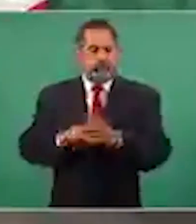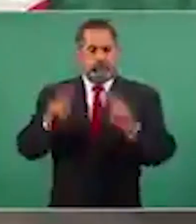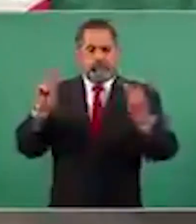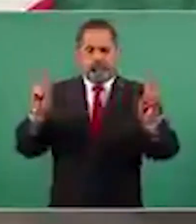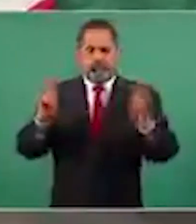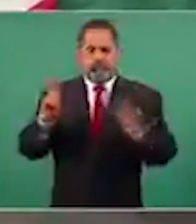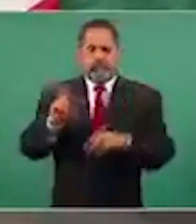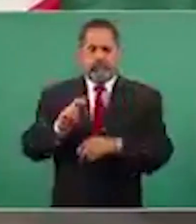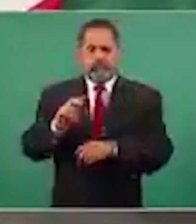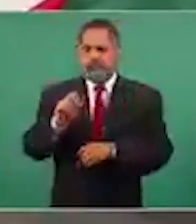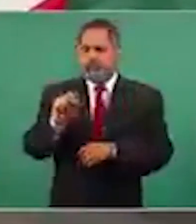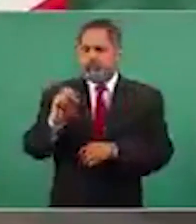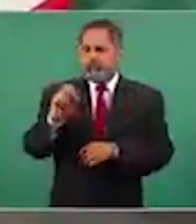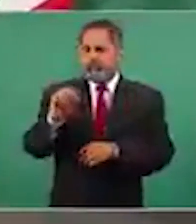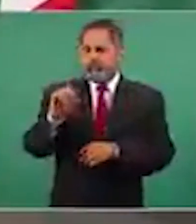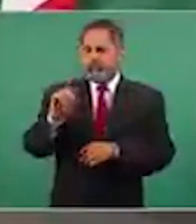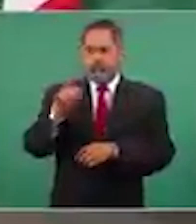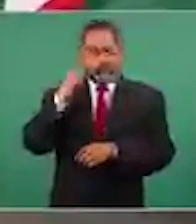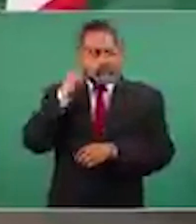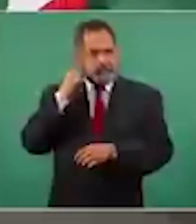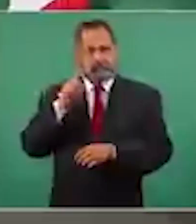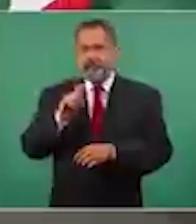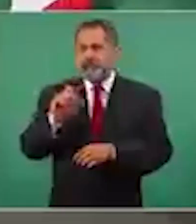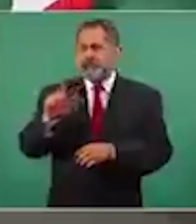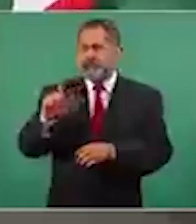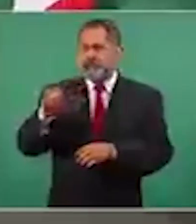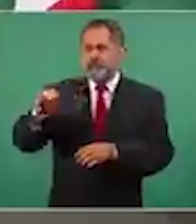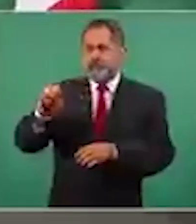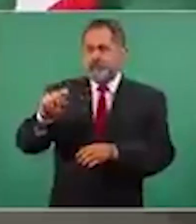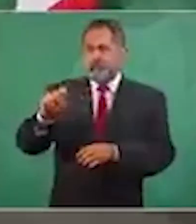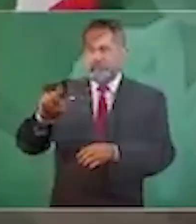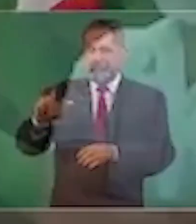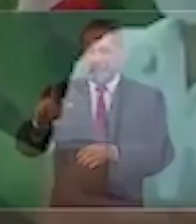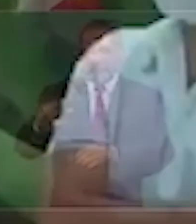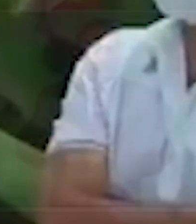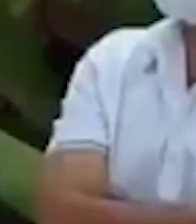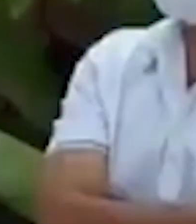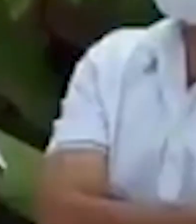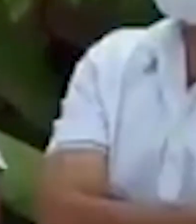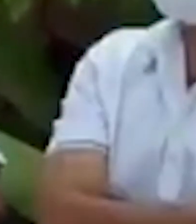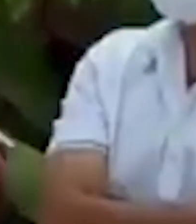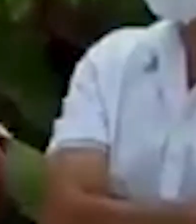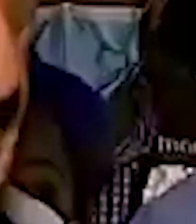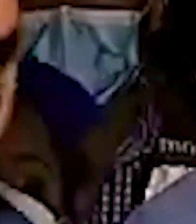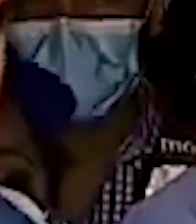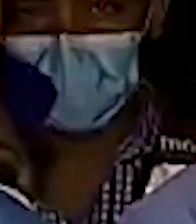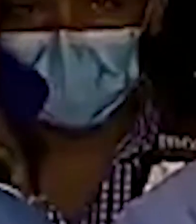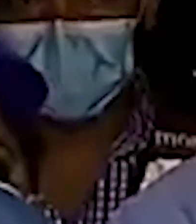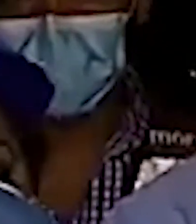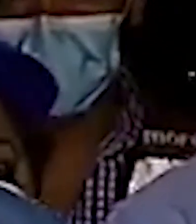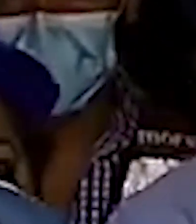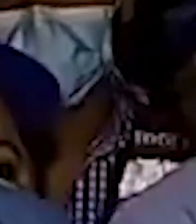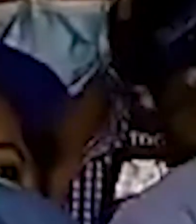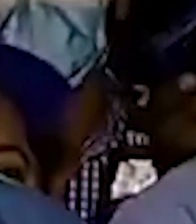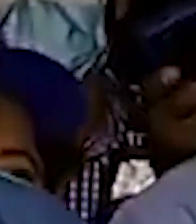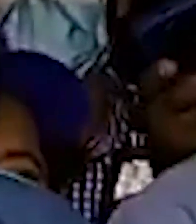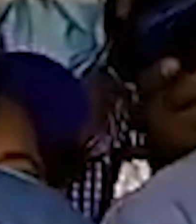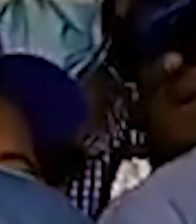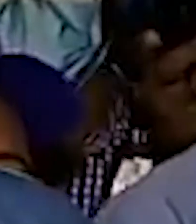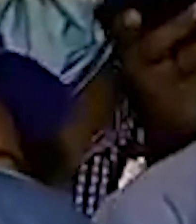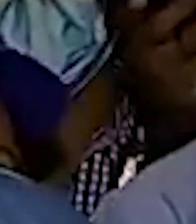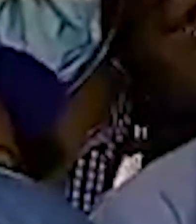democracia en dichas entidades. Quiero enviar un mensaje a todos los mexicanos y en particular a los ciudadanos de Guerrero y Michacán,